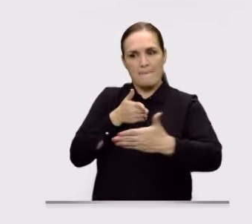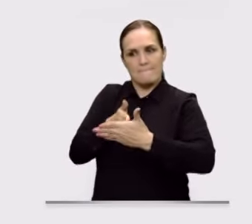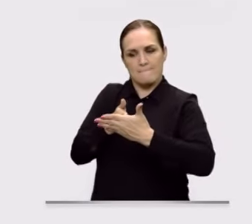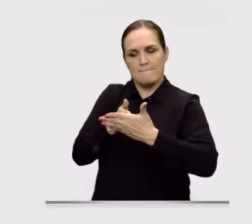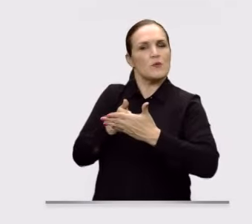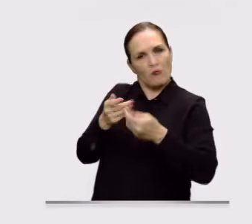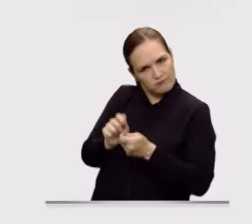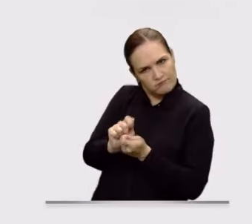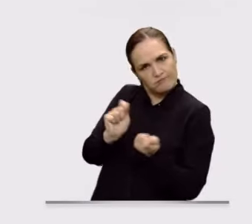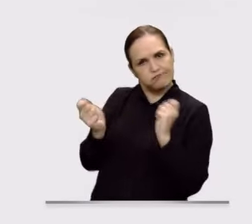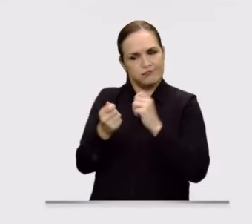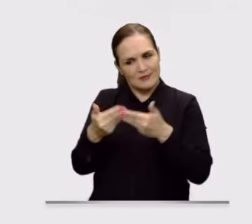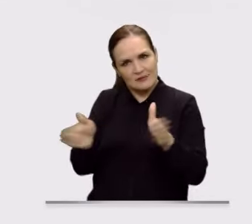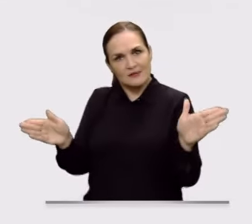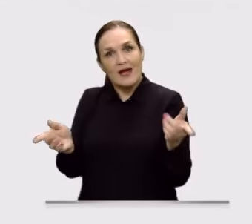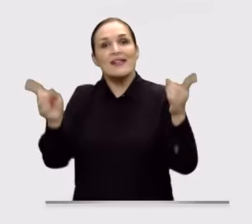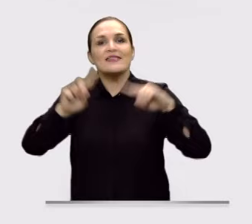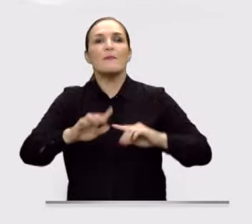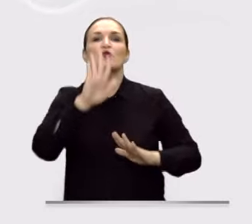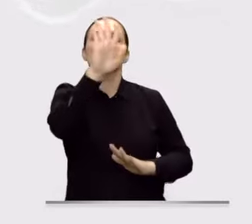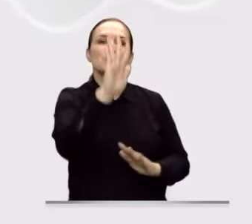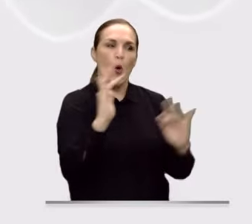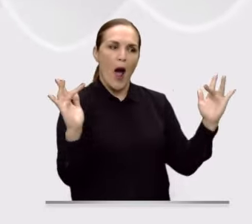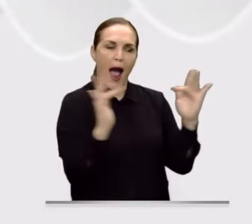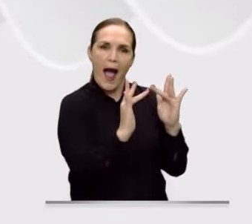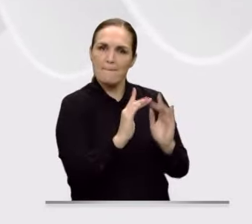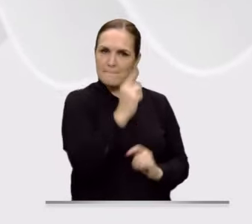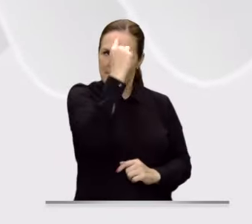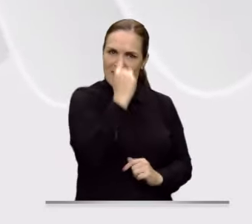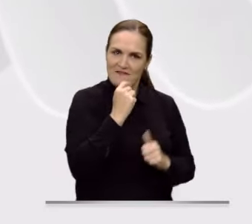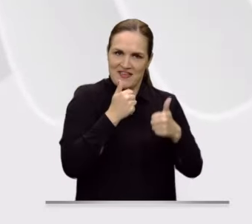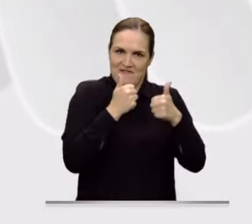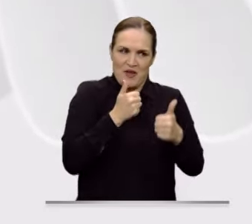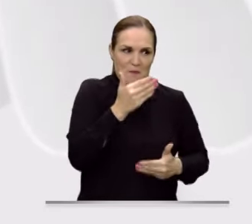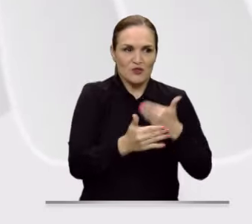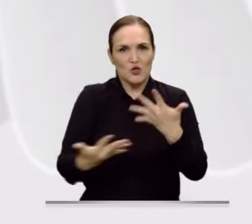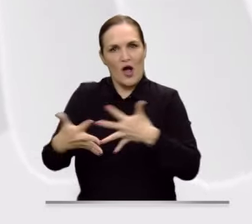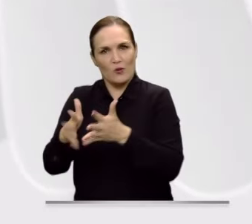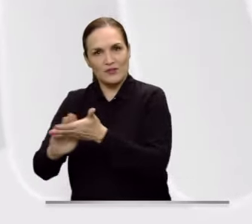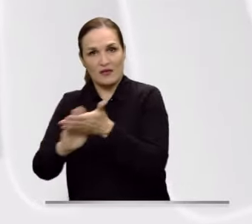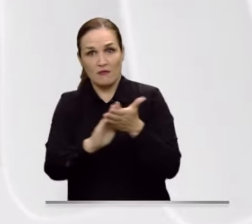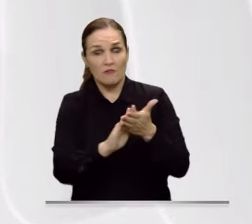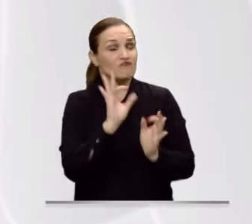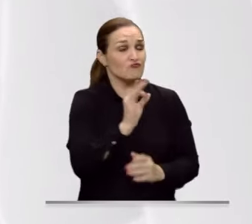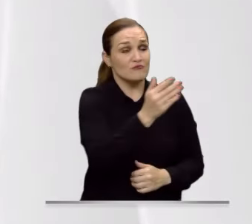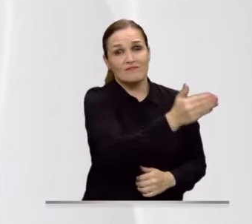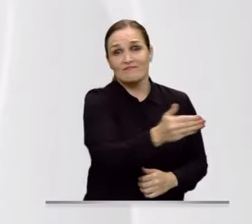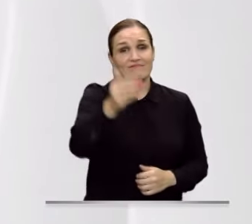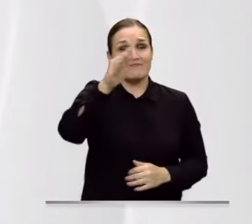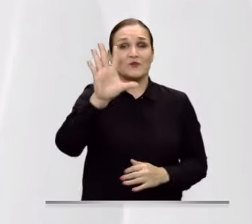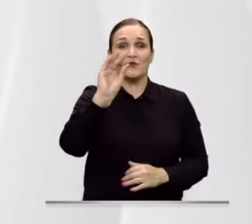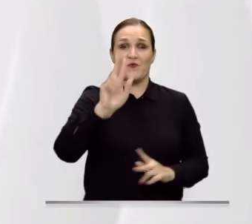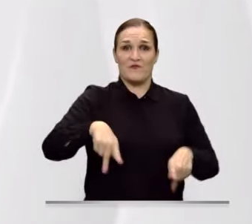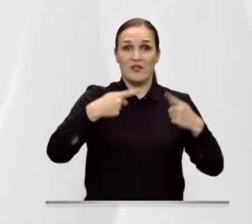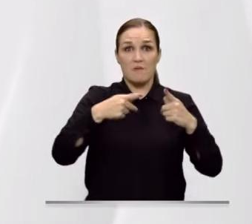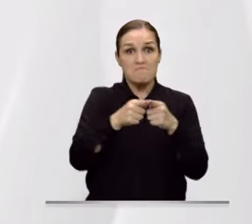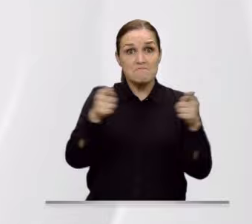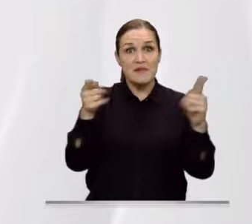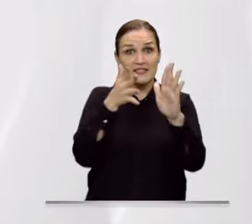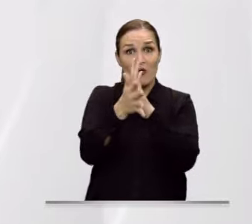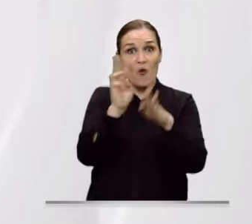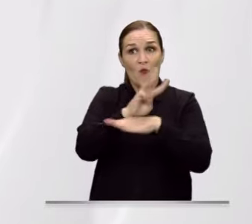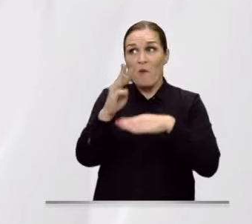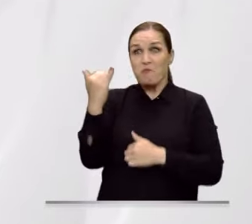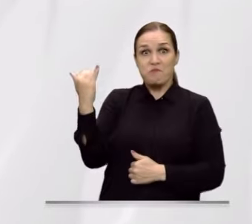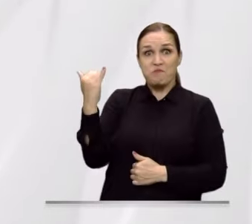del mérito, la eliminación de barreras y los ajustes razonables. Dichas acciones son transversales en todo el ciclo de vida del servidor y servidora pública. Para